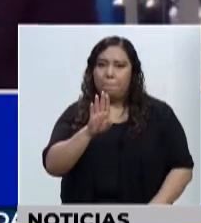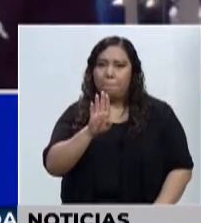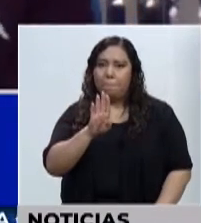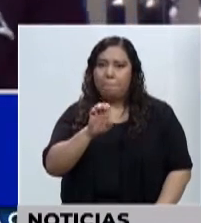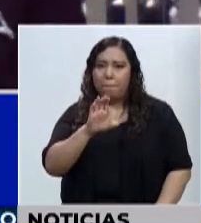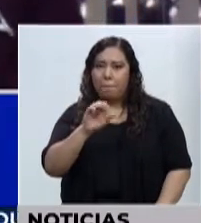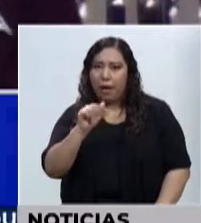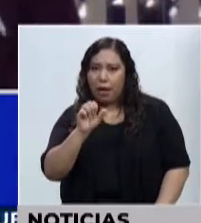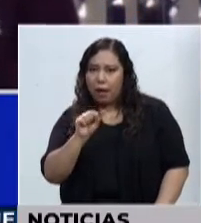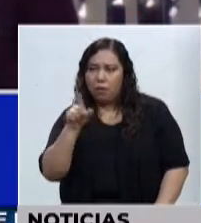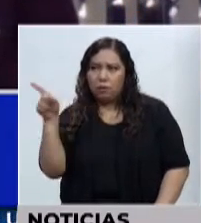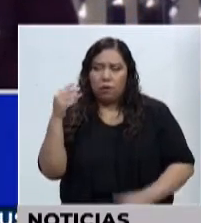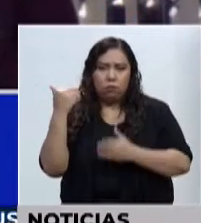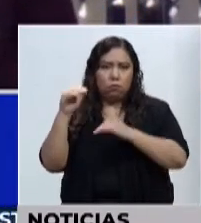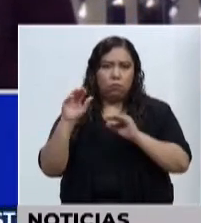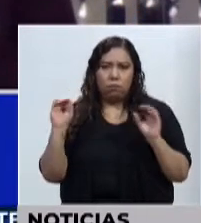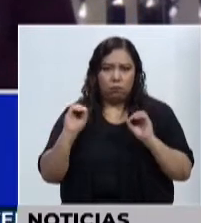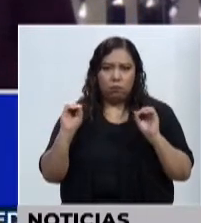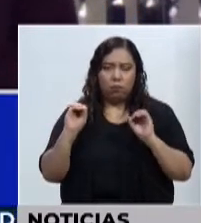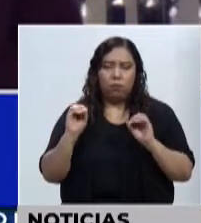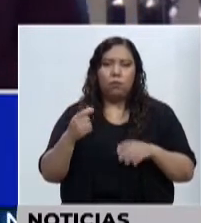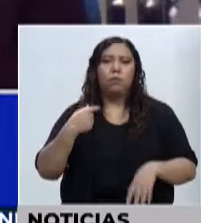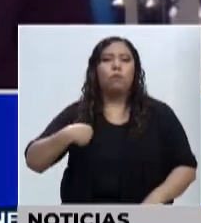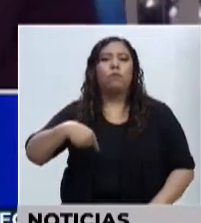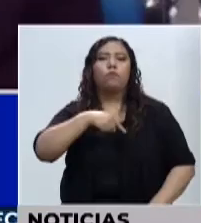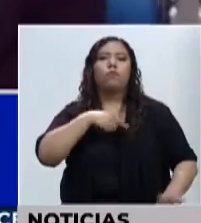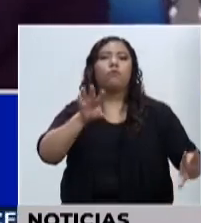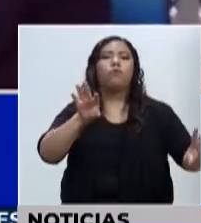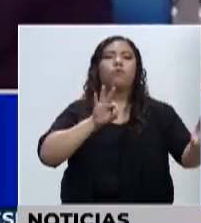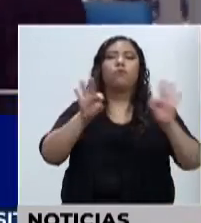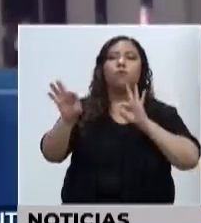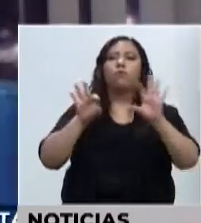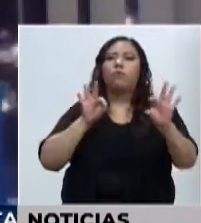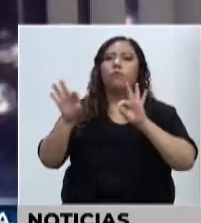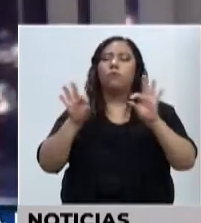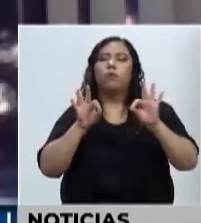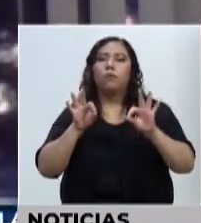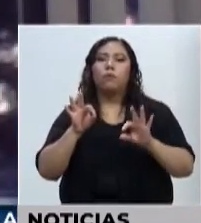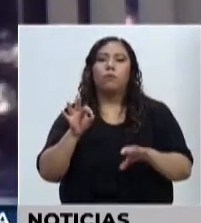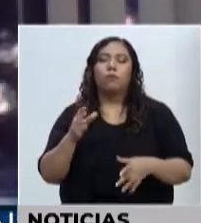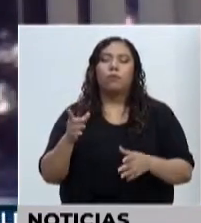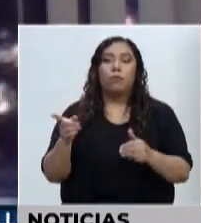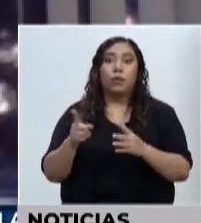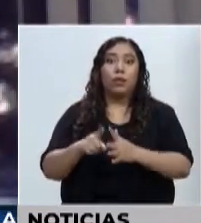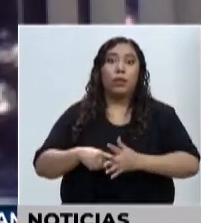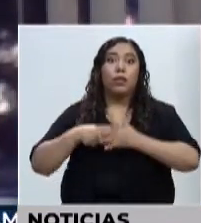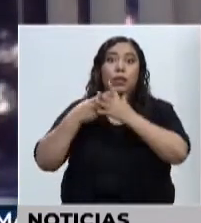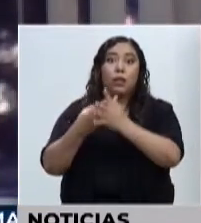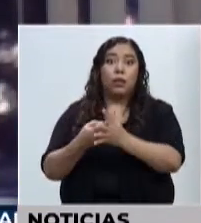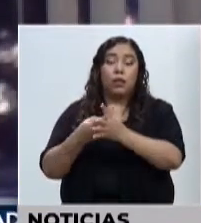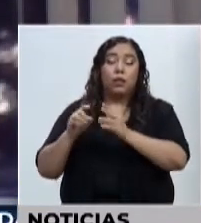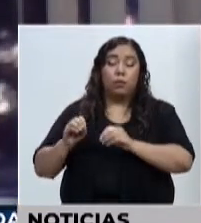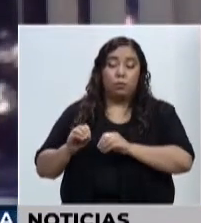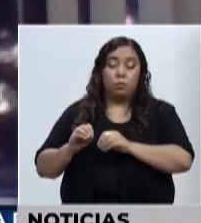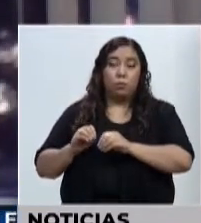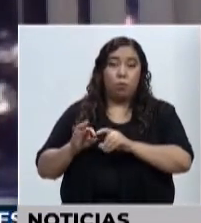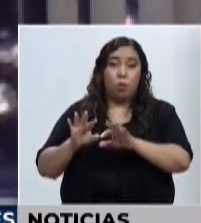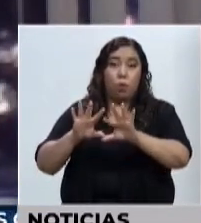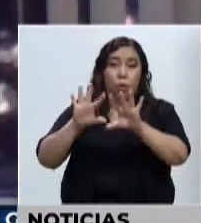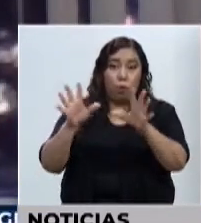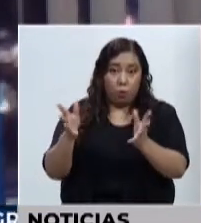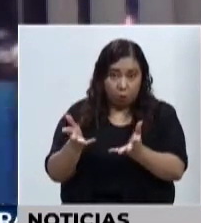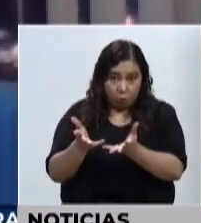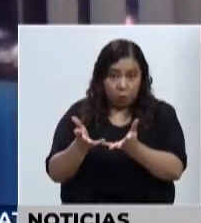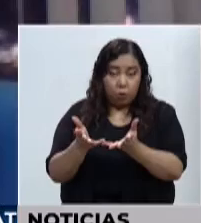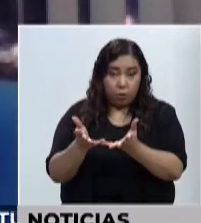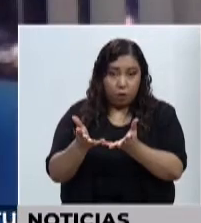nos pusieron límite. Invitamos y estábamos en plena pandemia. aún así recibimos